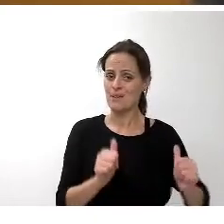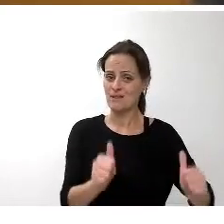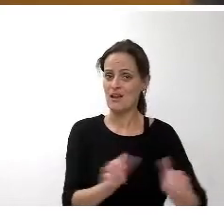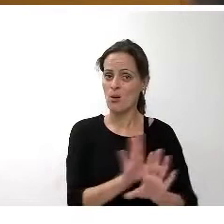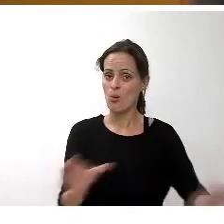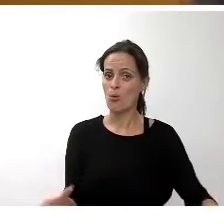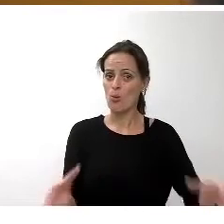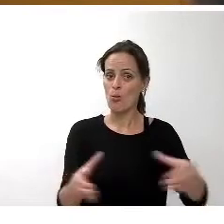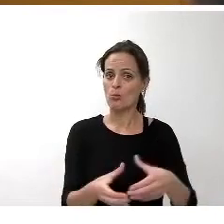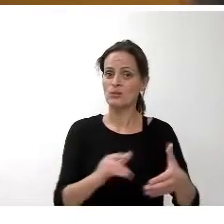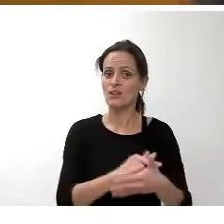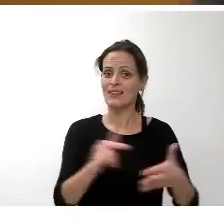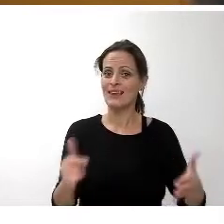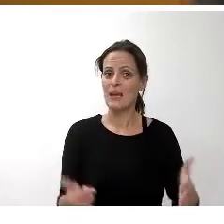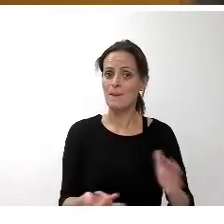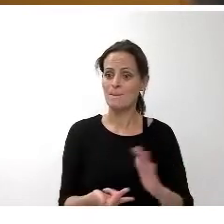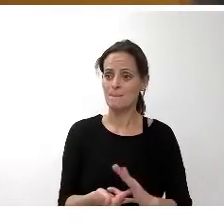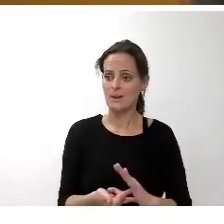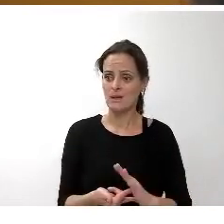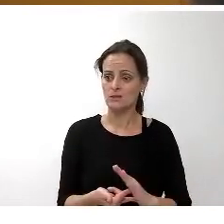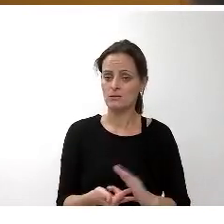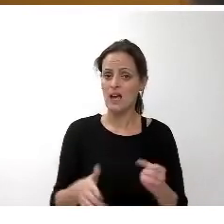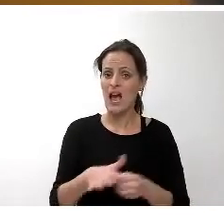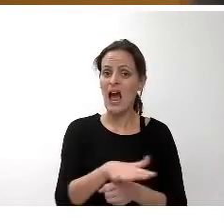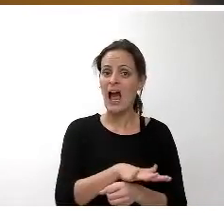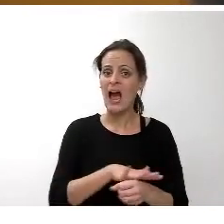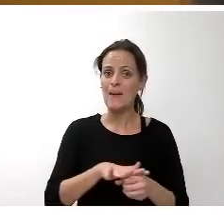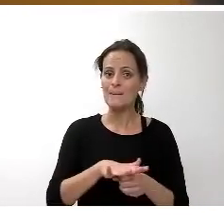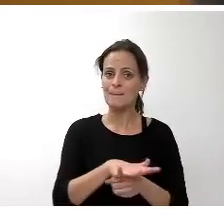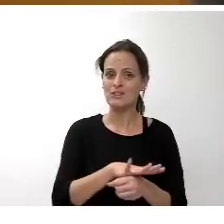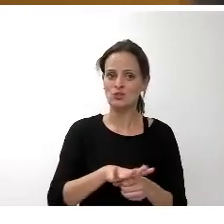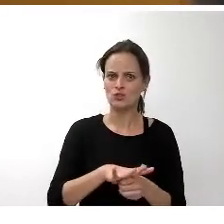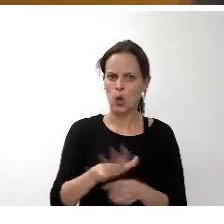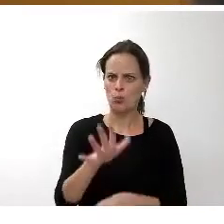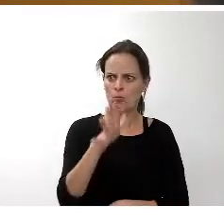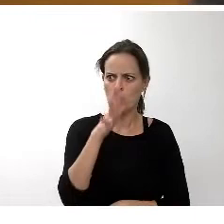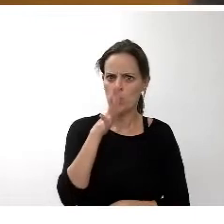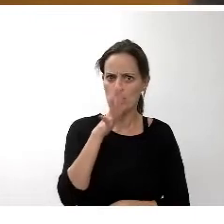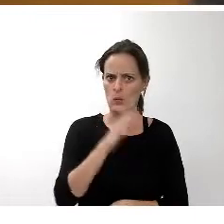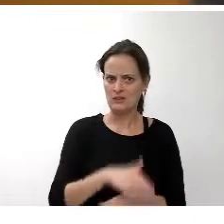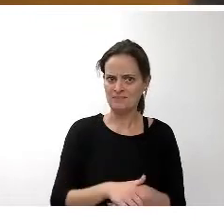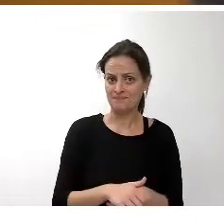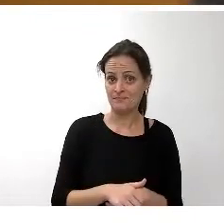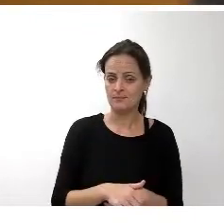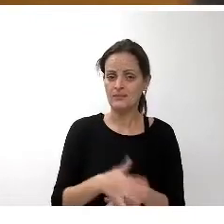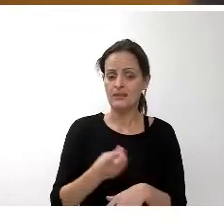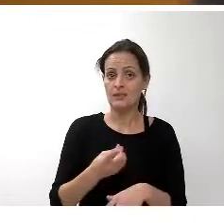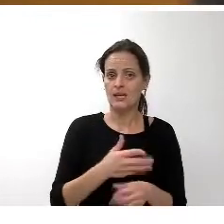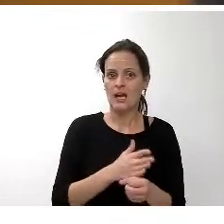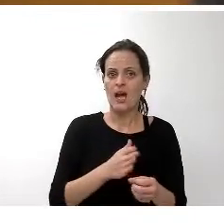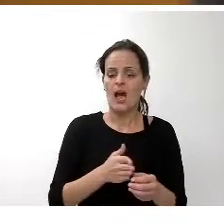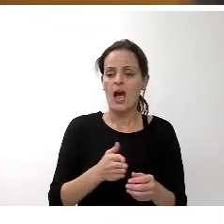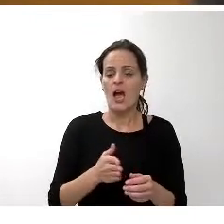sectoriales de ámbito plurianual entre los que destacan los referentes a zonas comerciales abiertas